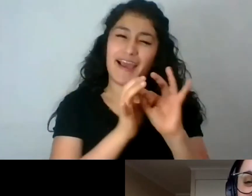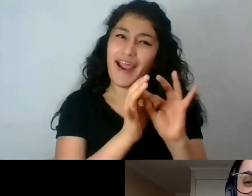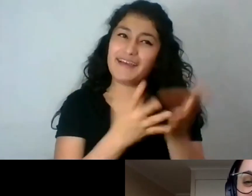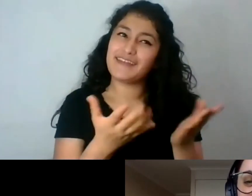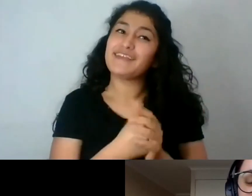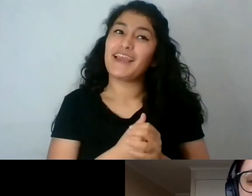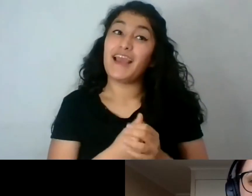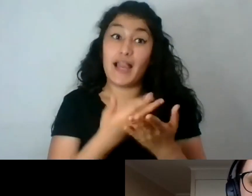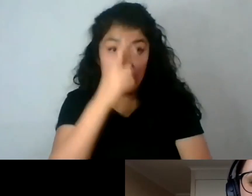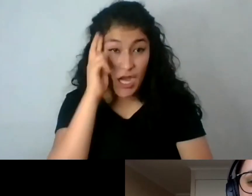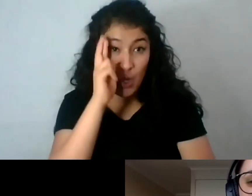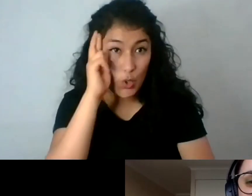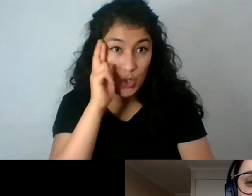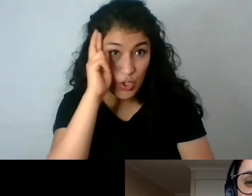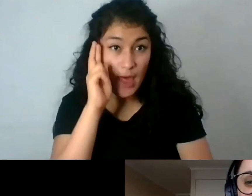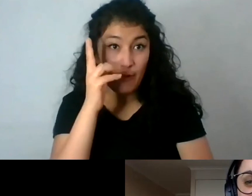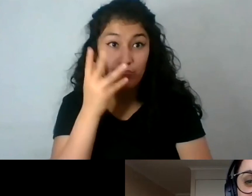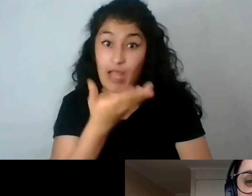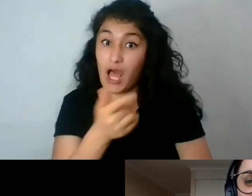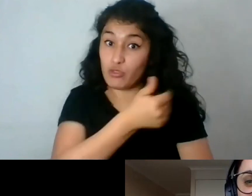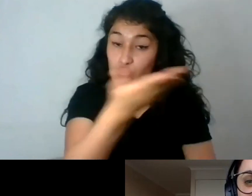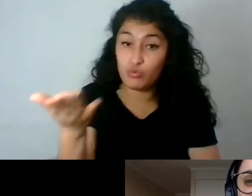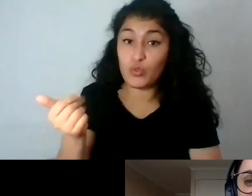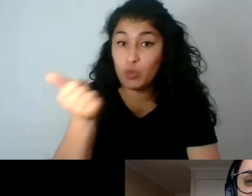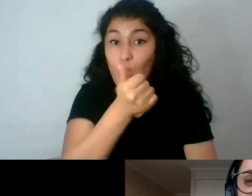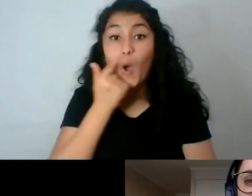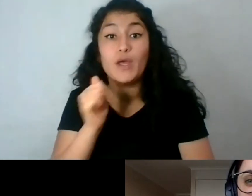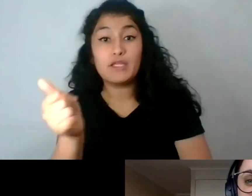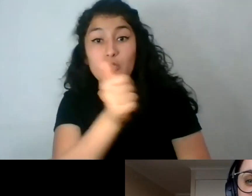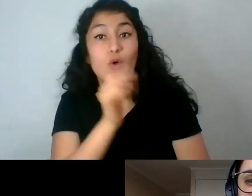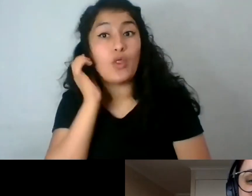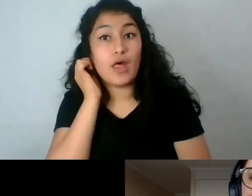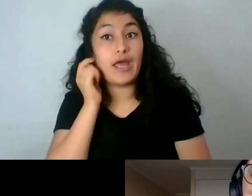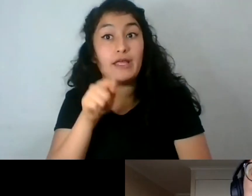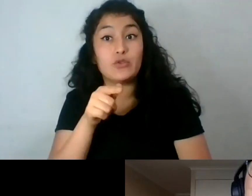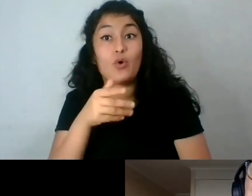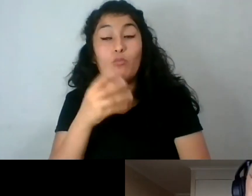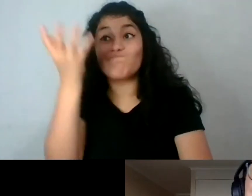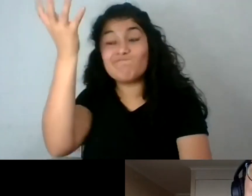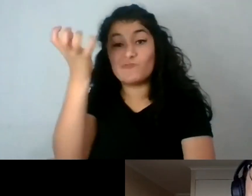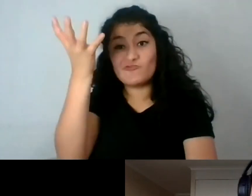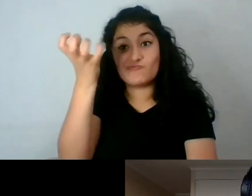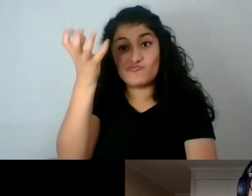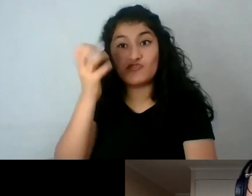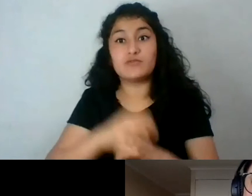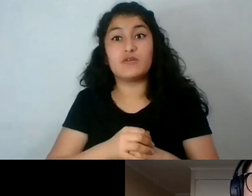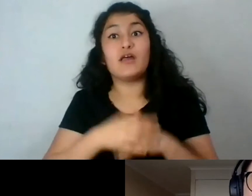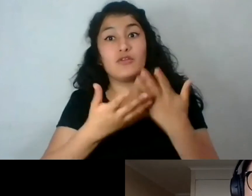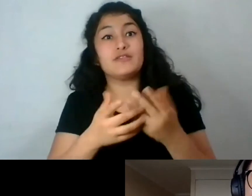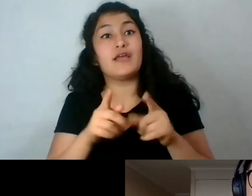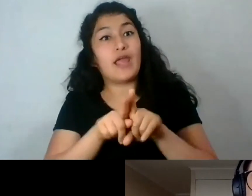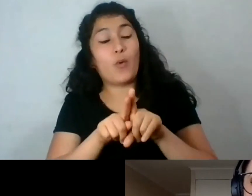les recordamos a todas y a todos que esta charla está siendo grabada. Así que en un